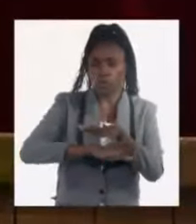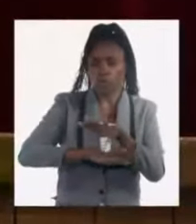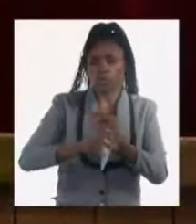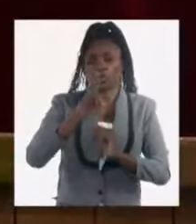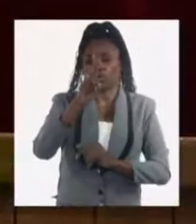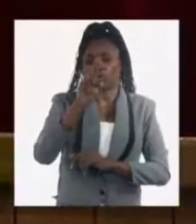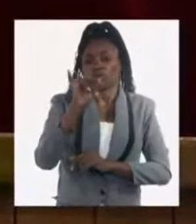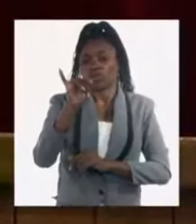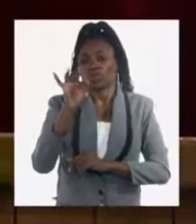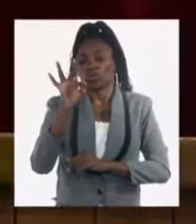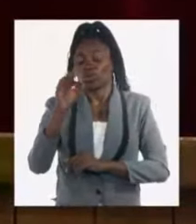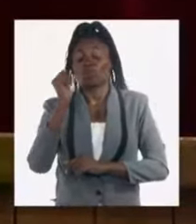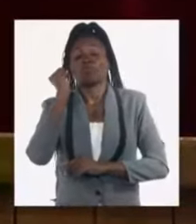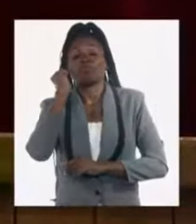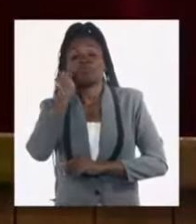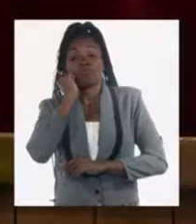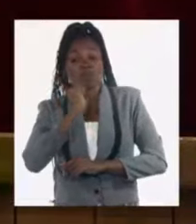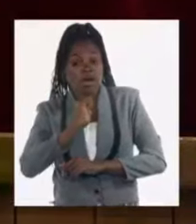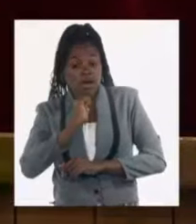y 168 ya hay más